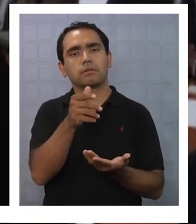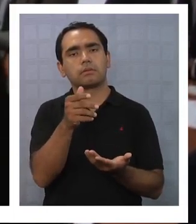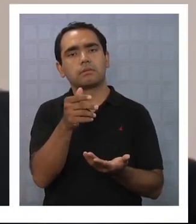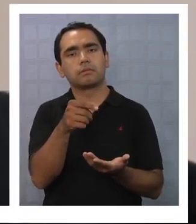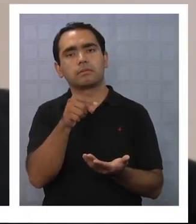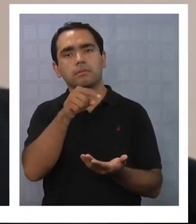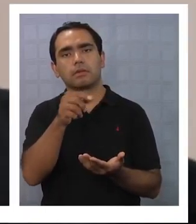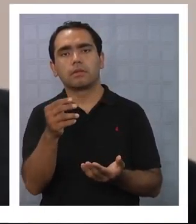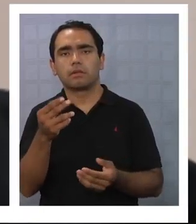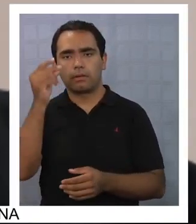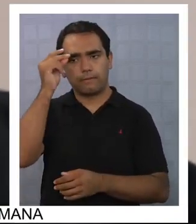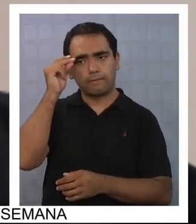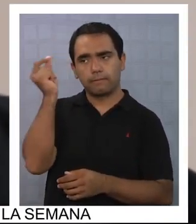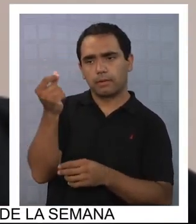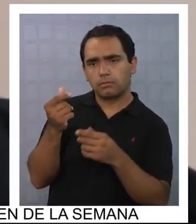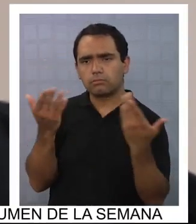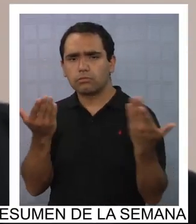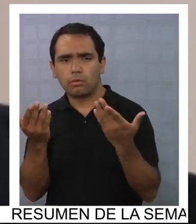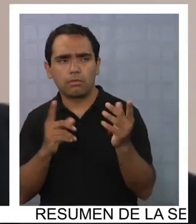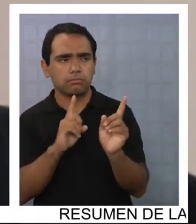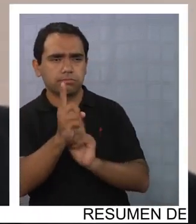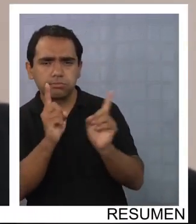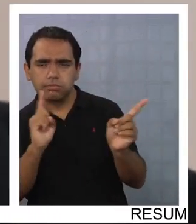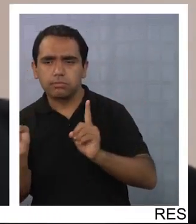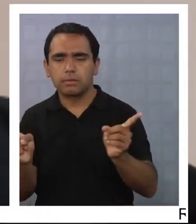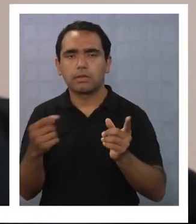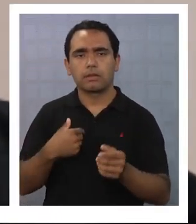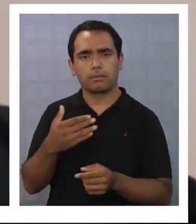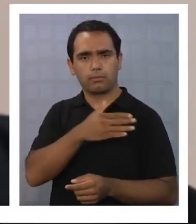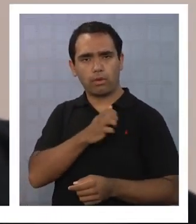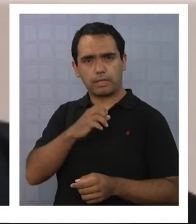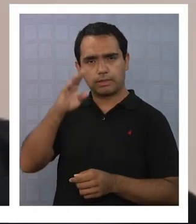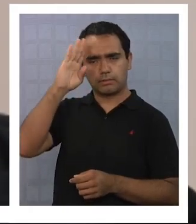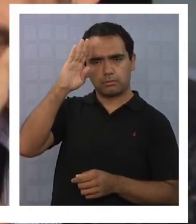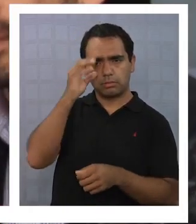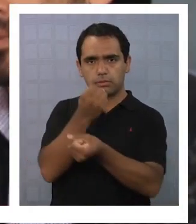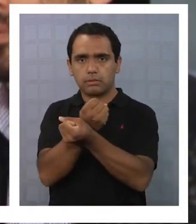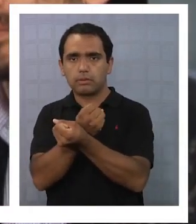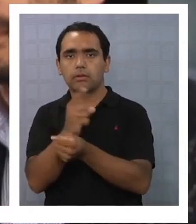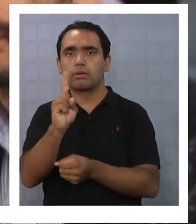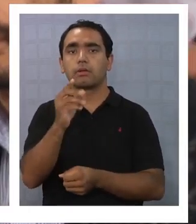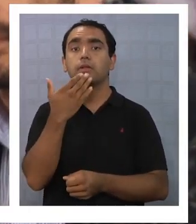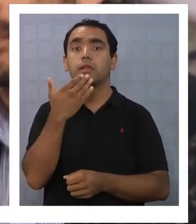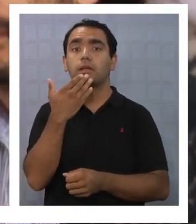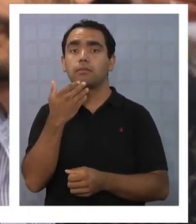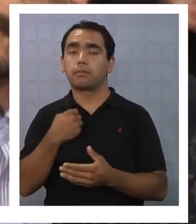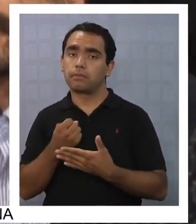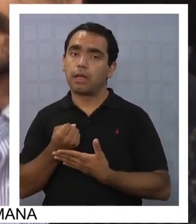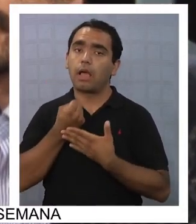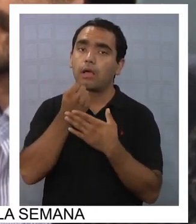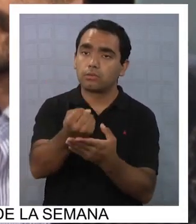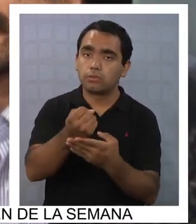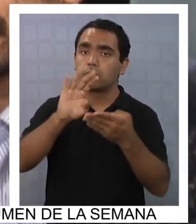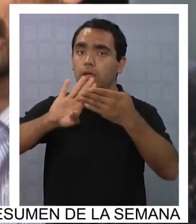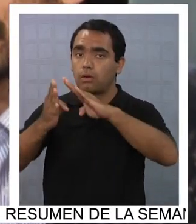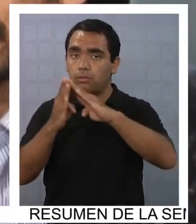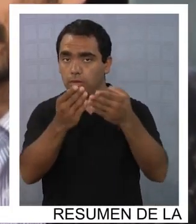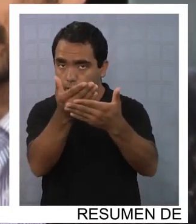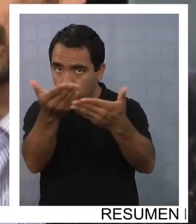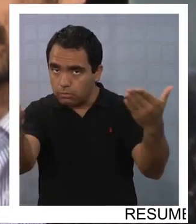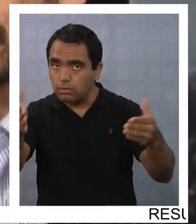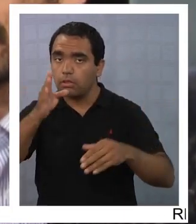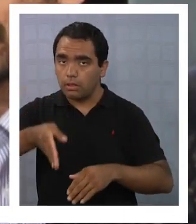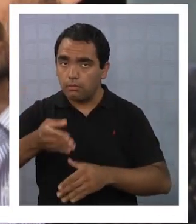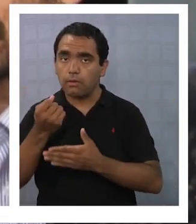no solo dependerá de la eficacia de los organismos policiales, sino también del aporte de la propia comunidad, corresponsable de